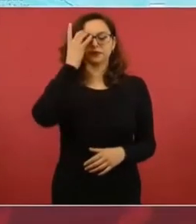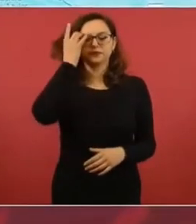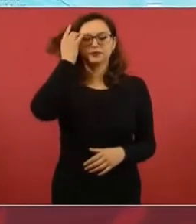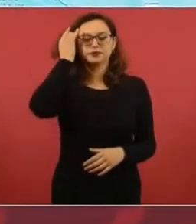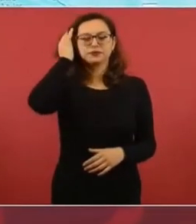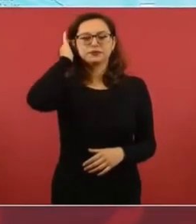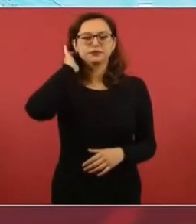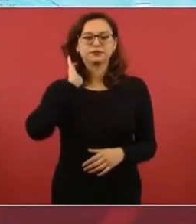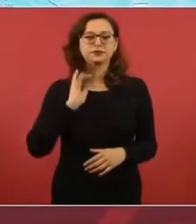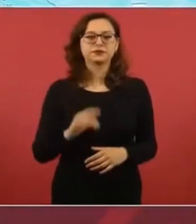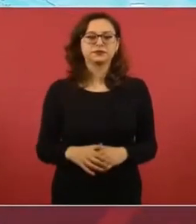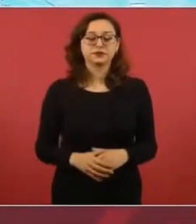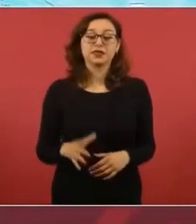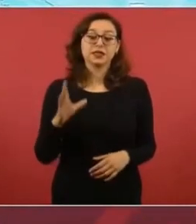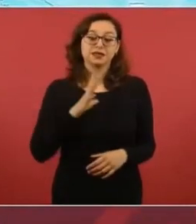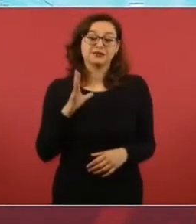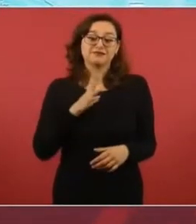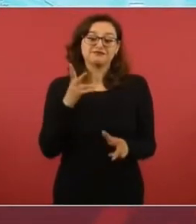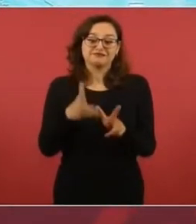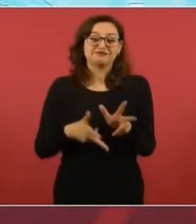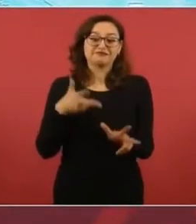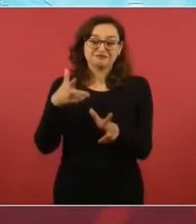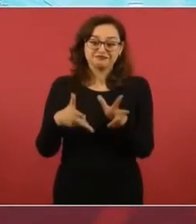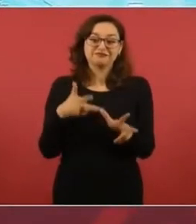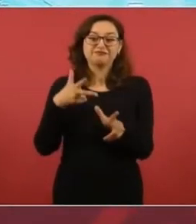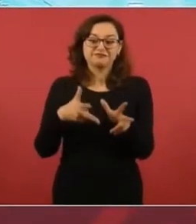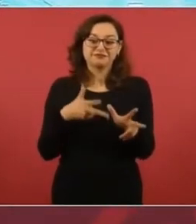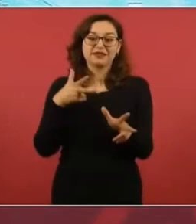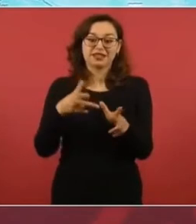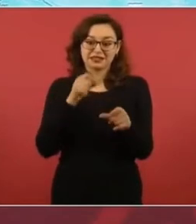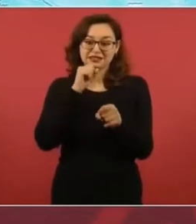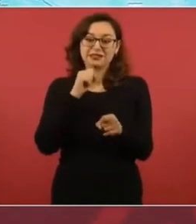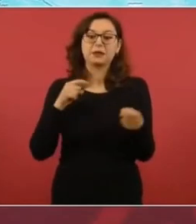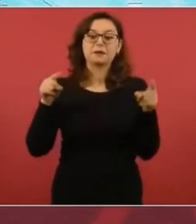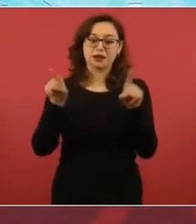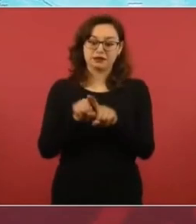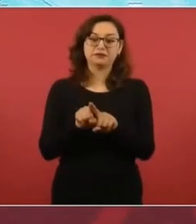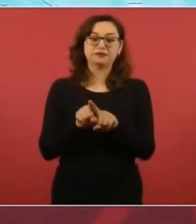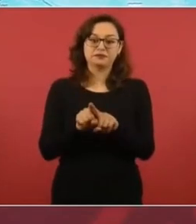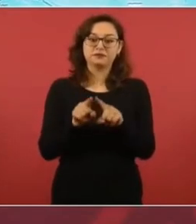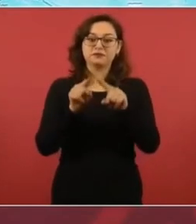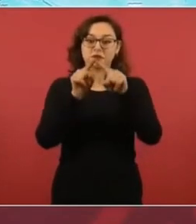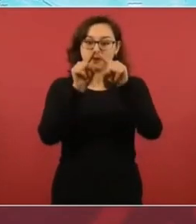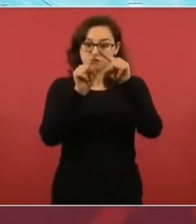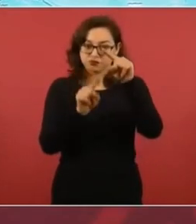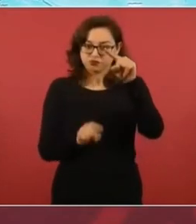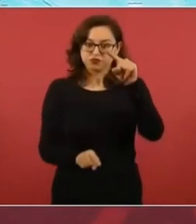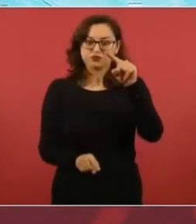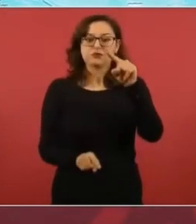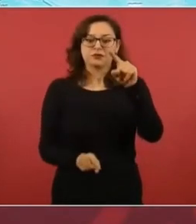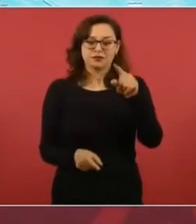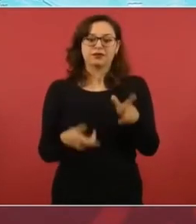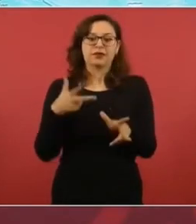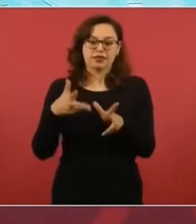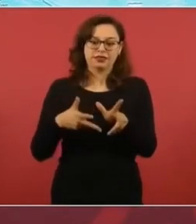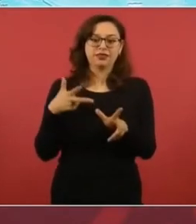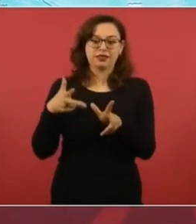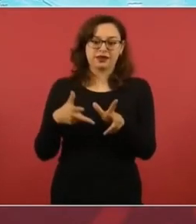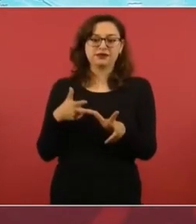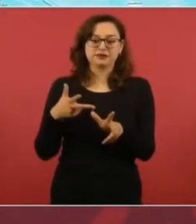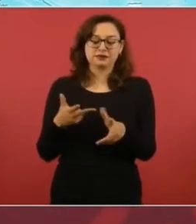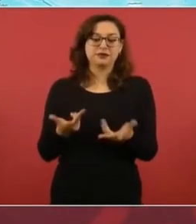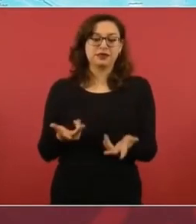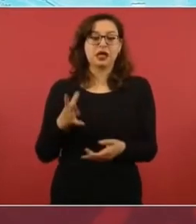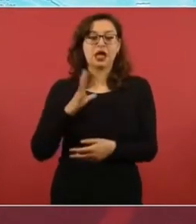Y el ferrocarril y se hizo también la refinería de Inatitlán desde